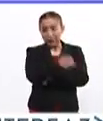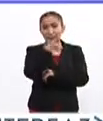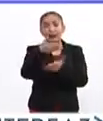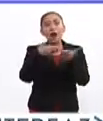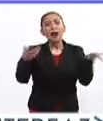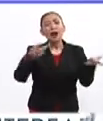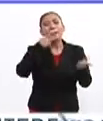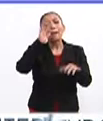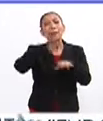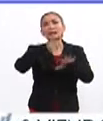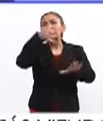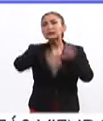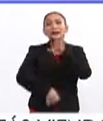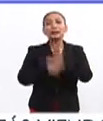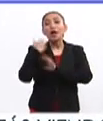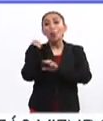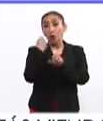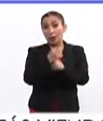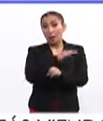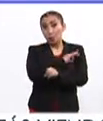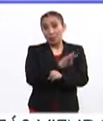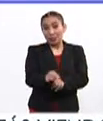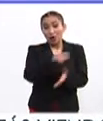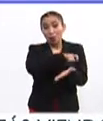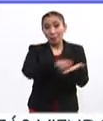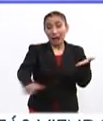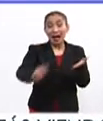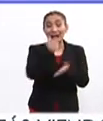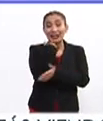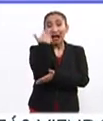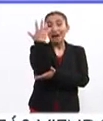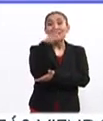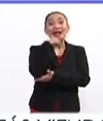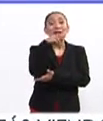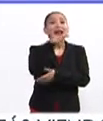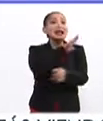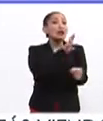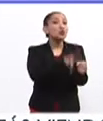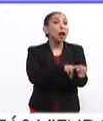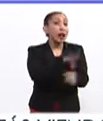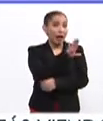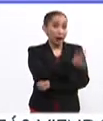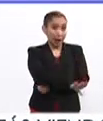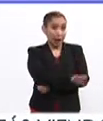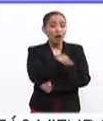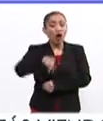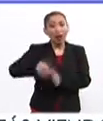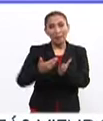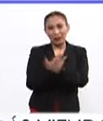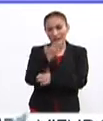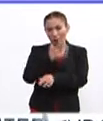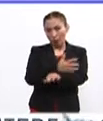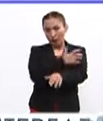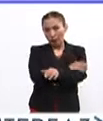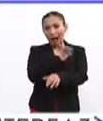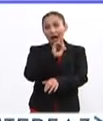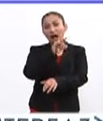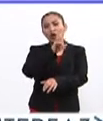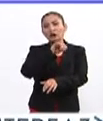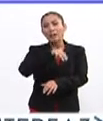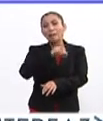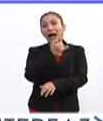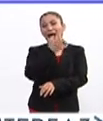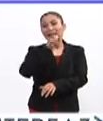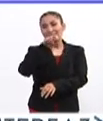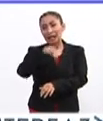Vamos a hablar más a detalle sobre la oportunidad que representan los árboles de Navidad Naturales. Y esta mañana nos acompaña Carlos Mayen